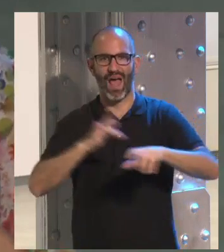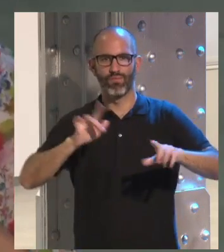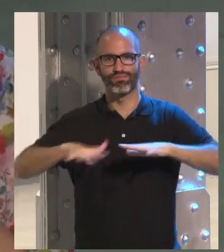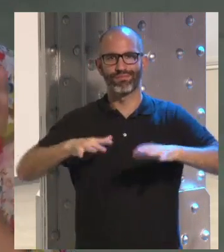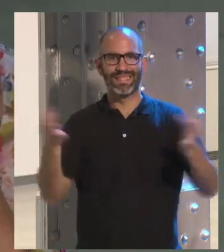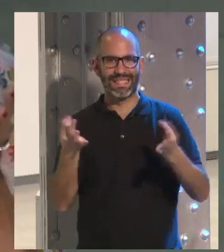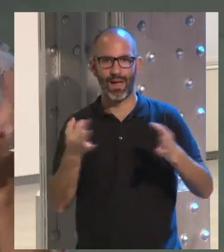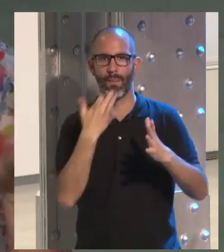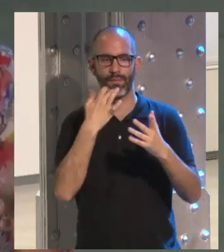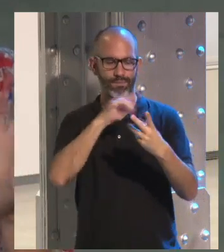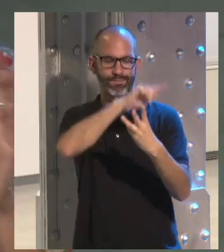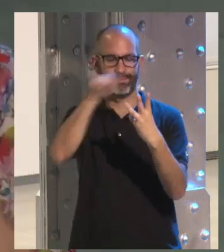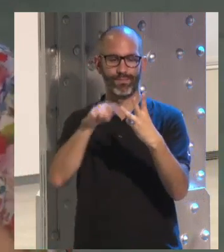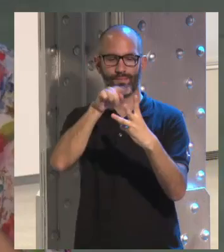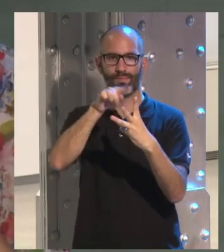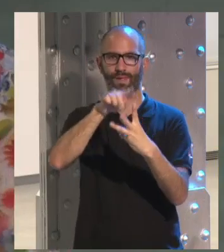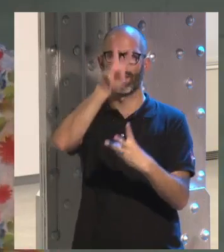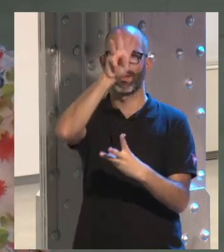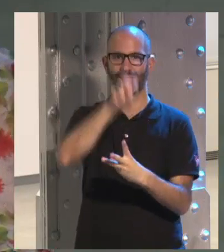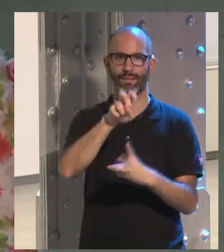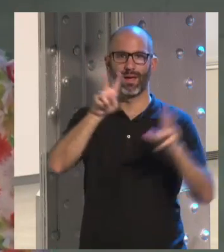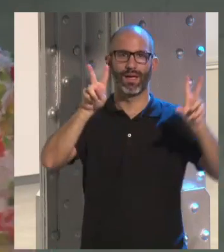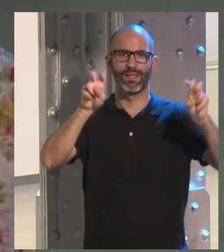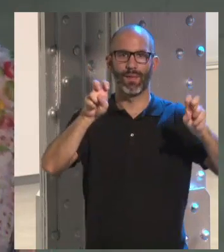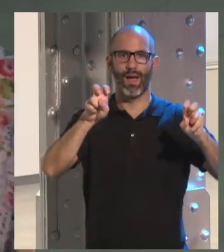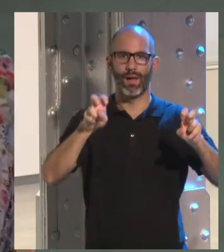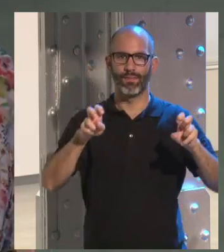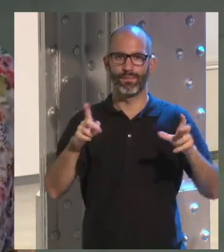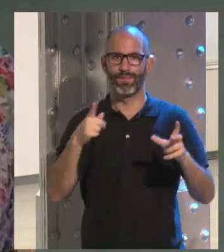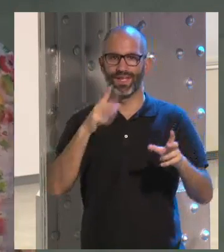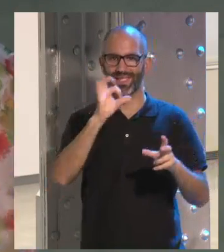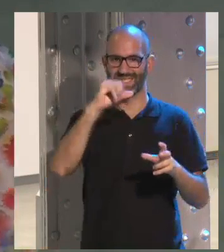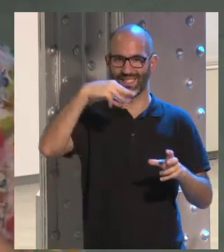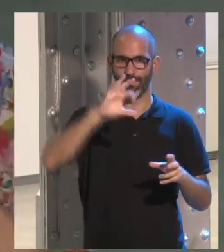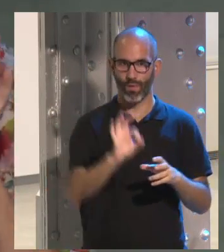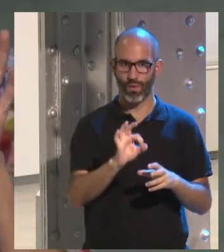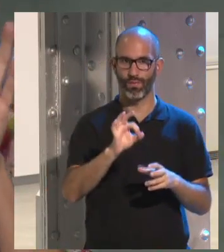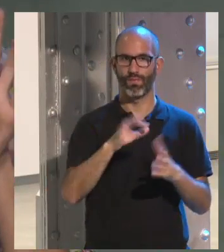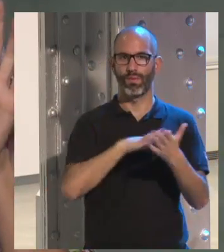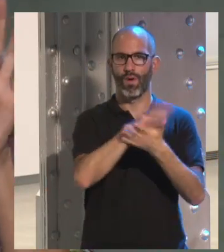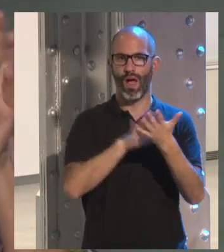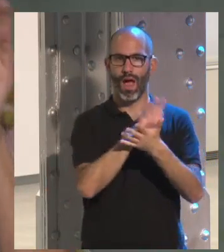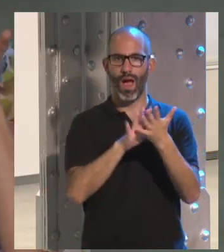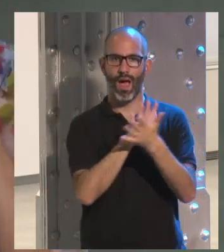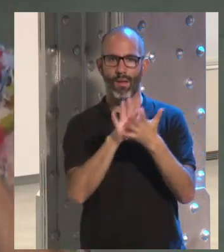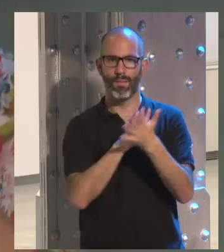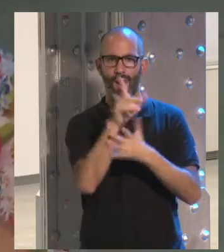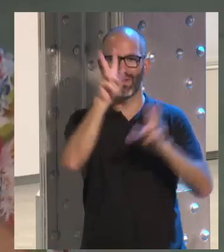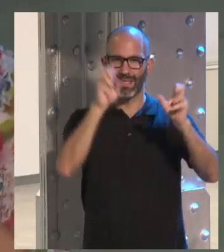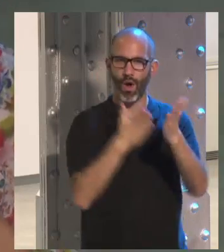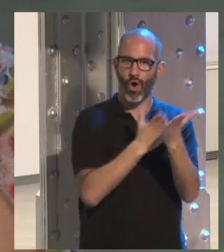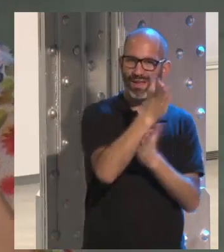Por un lado, están aquellas corrientes que nos hablan, y hoy lo hemos visto en el Simo, que está muy con la educación, aquellas corrientes que hablan de las